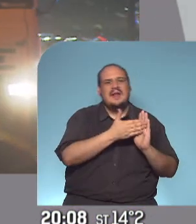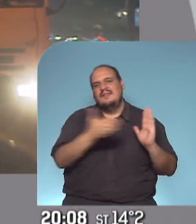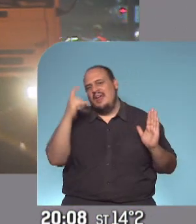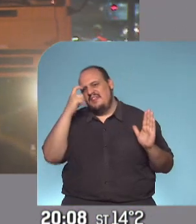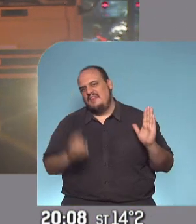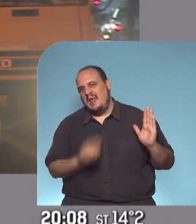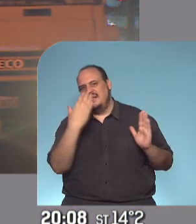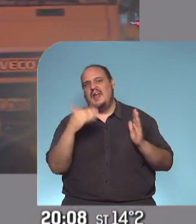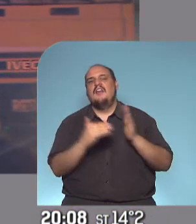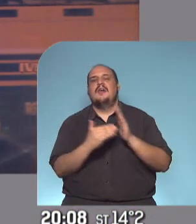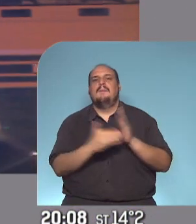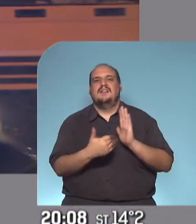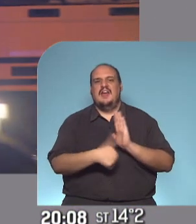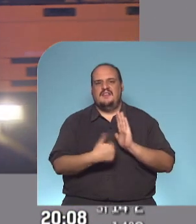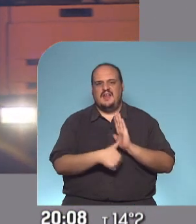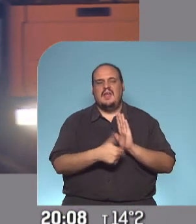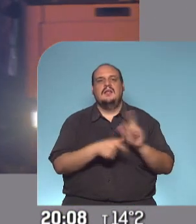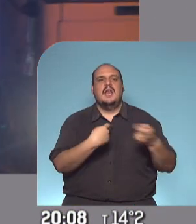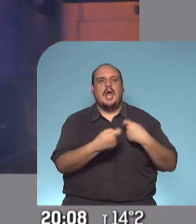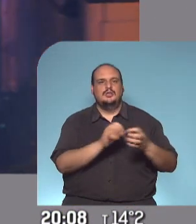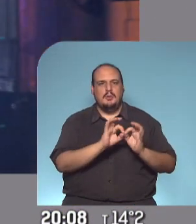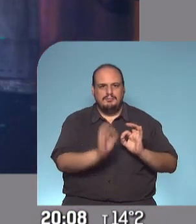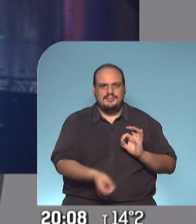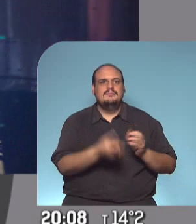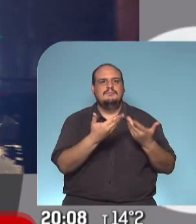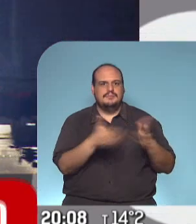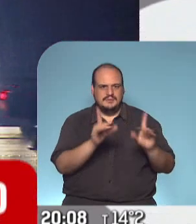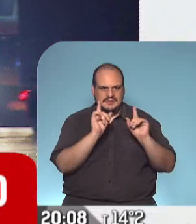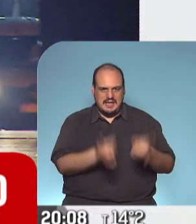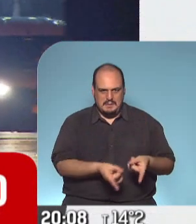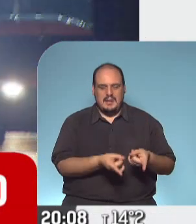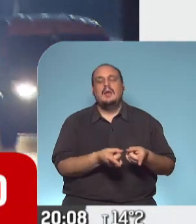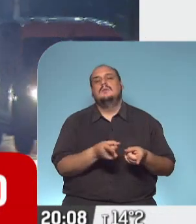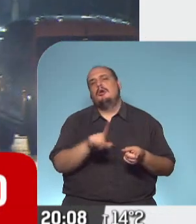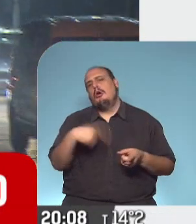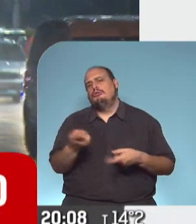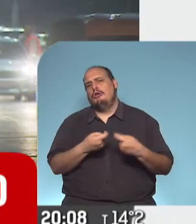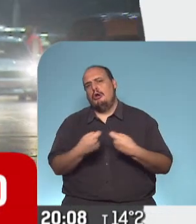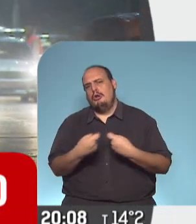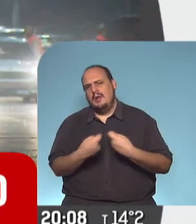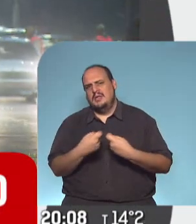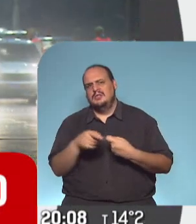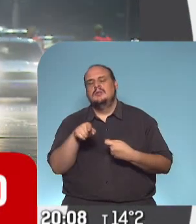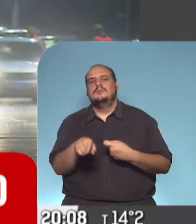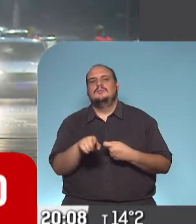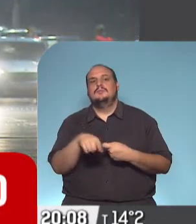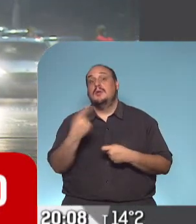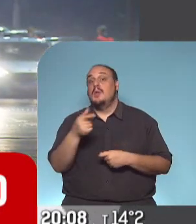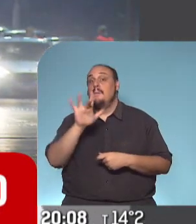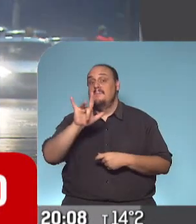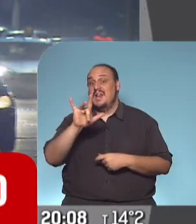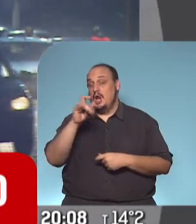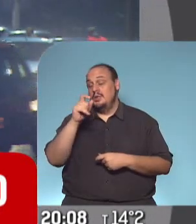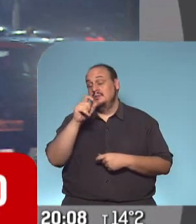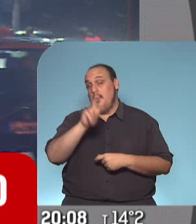del DNI, abren comercios de cercanía, pero después empiezan a abrir otro tipo de comercios, el rezo individual, por ejemplo, desde el miércoles 22.